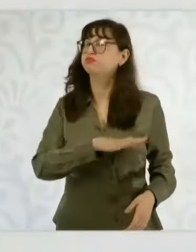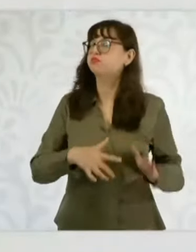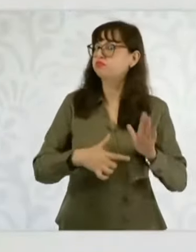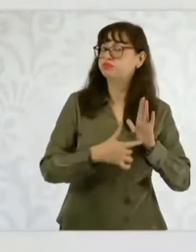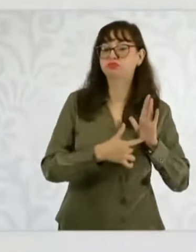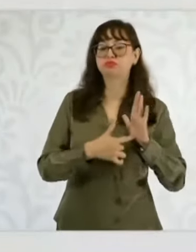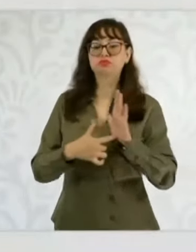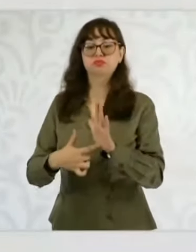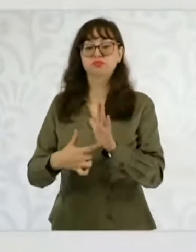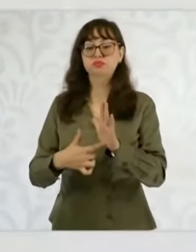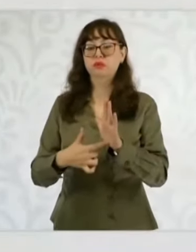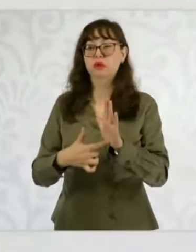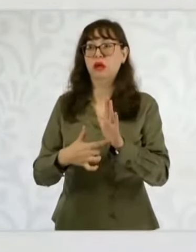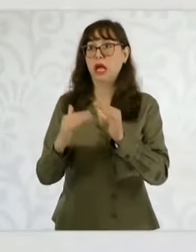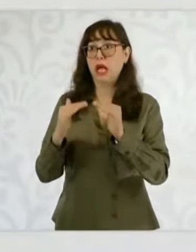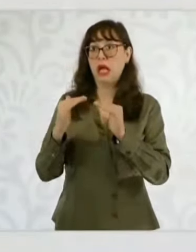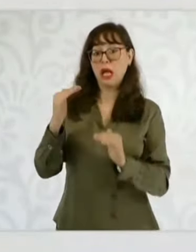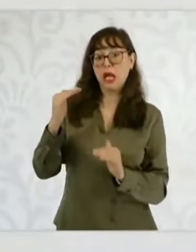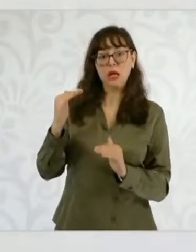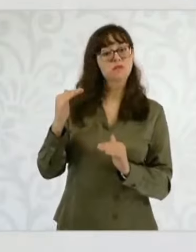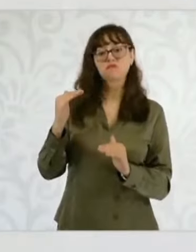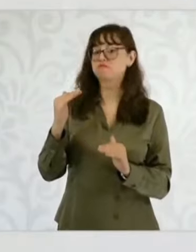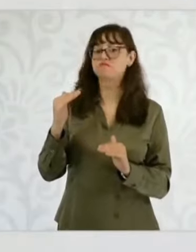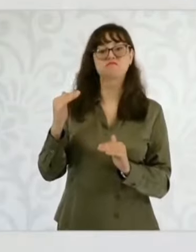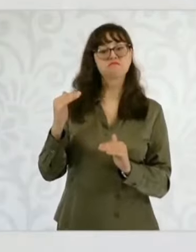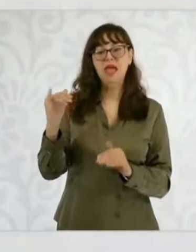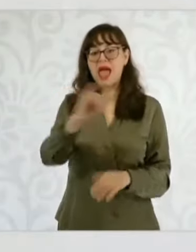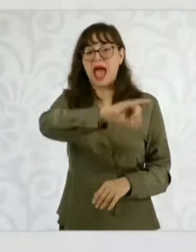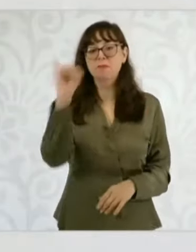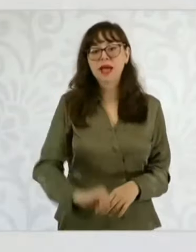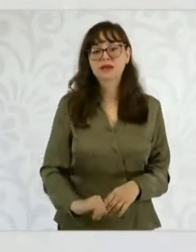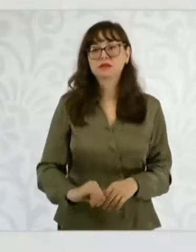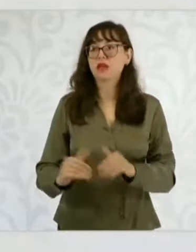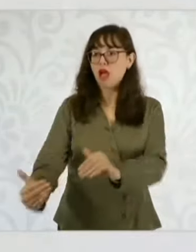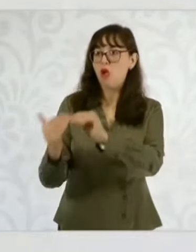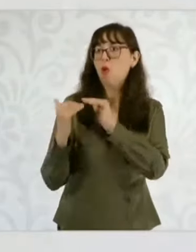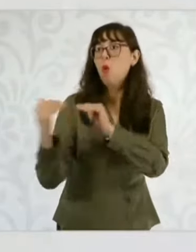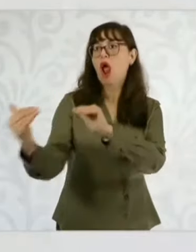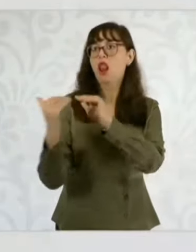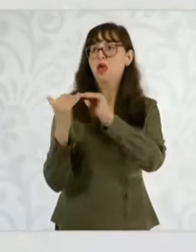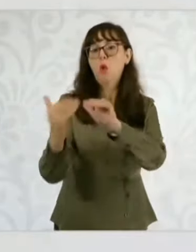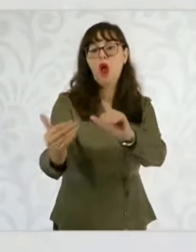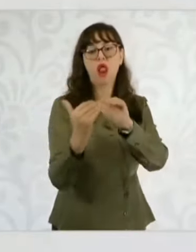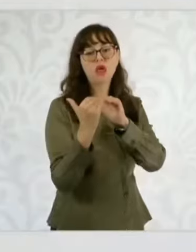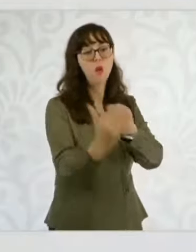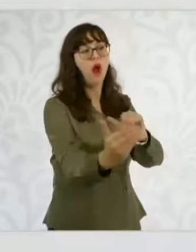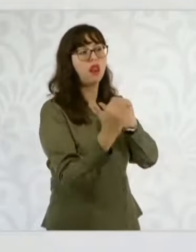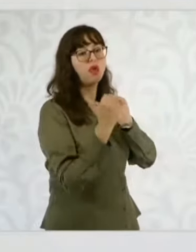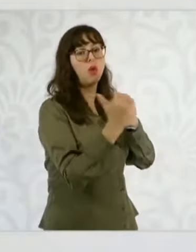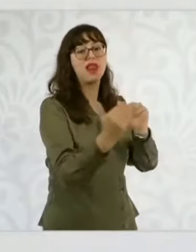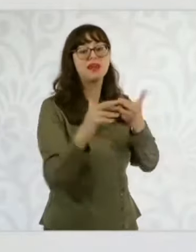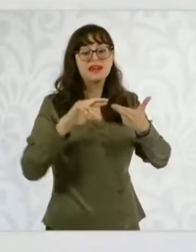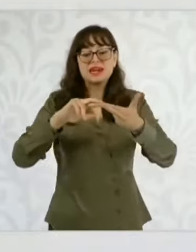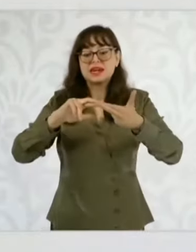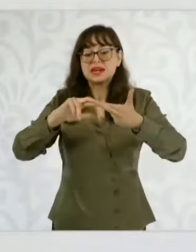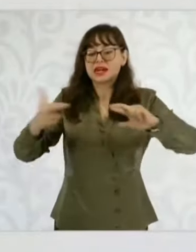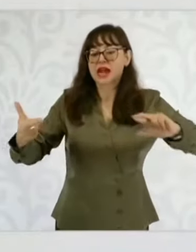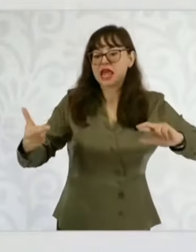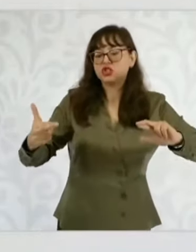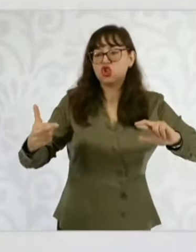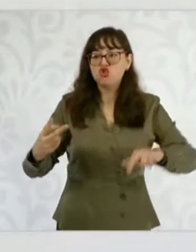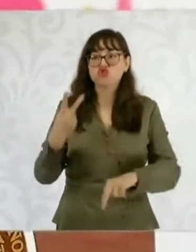Vamos como iguales, nunca subordinados, en la relación bilateral o